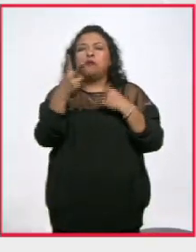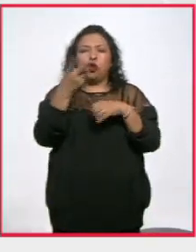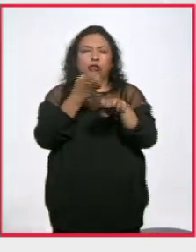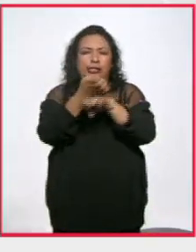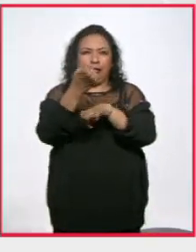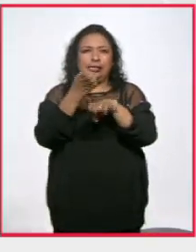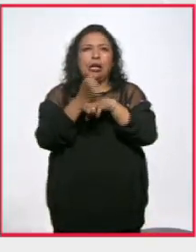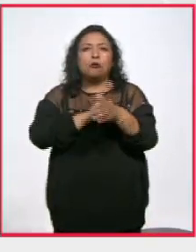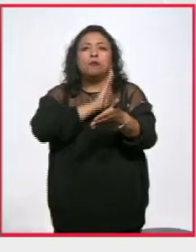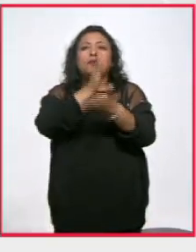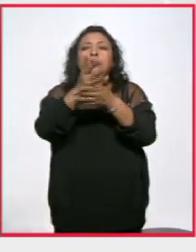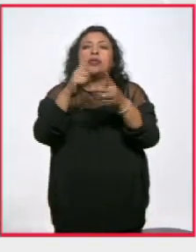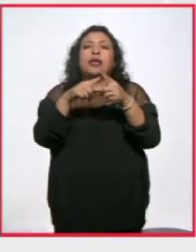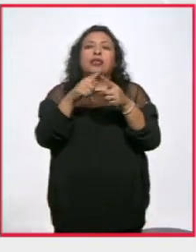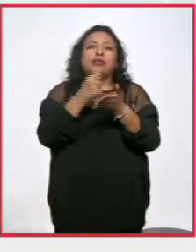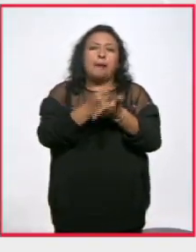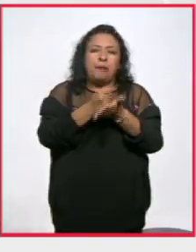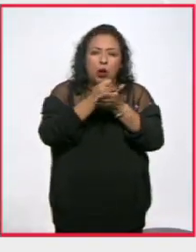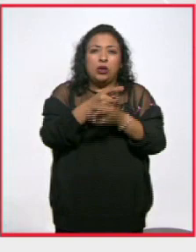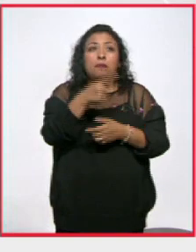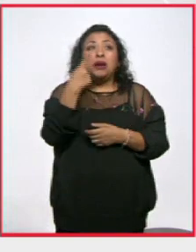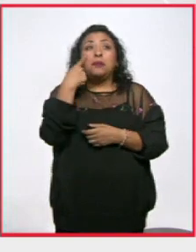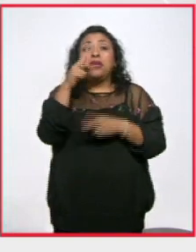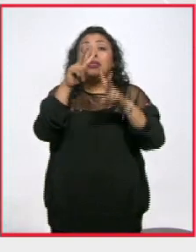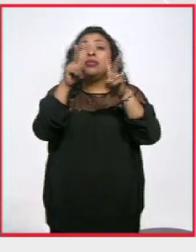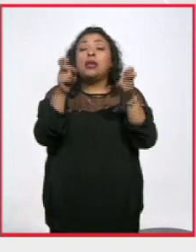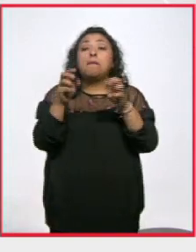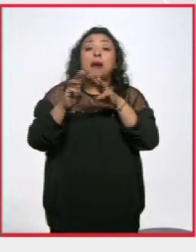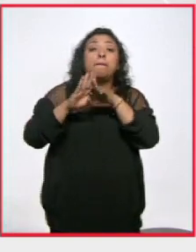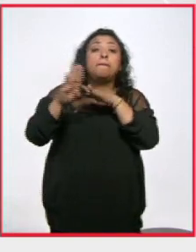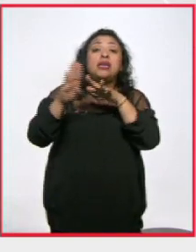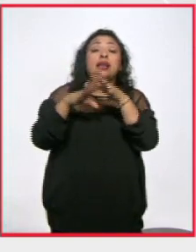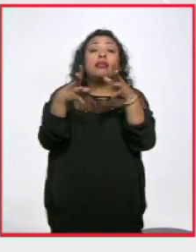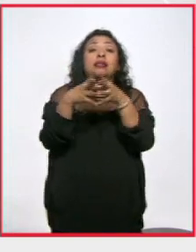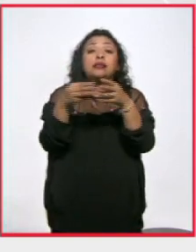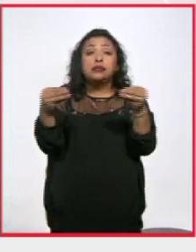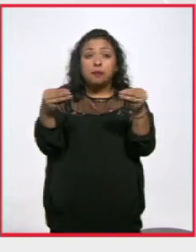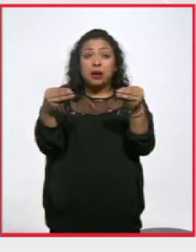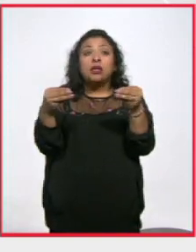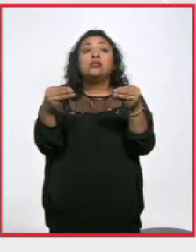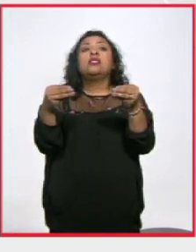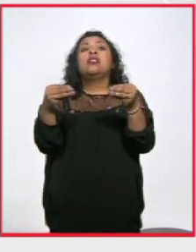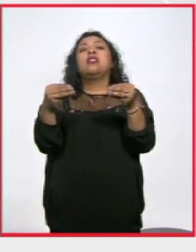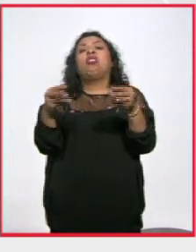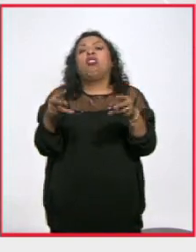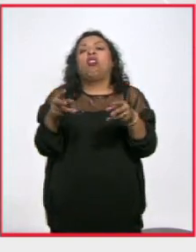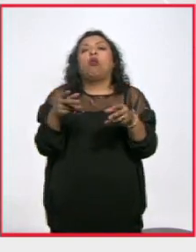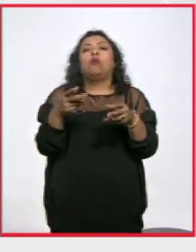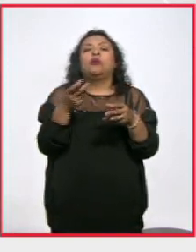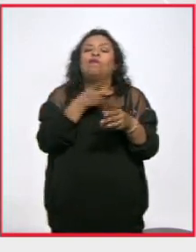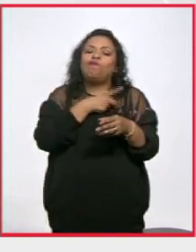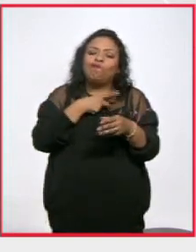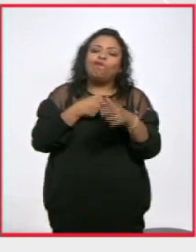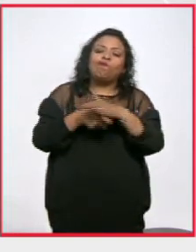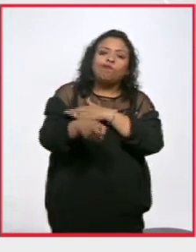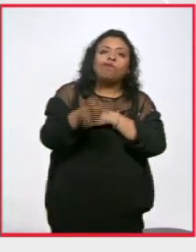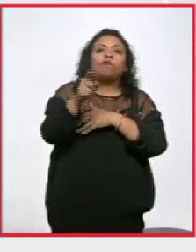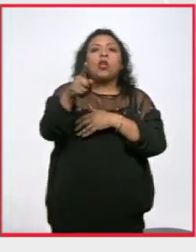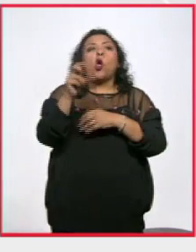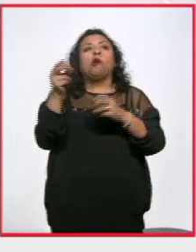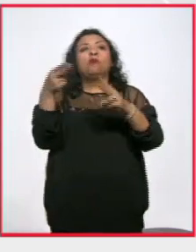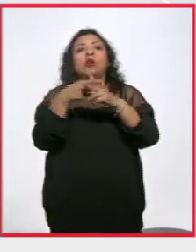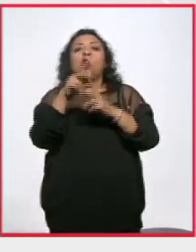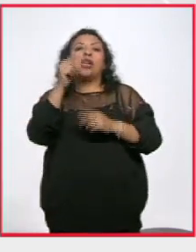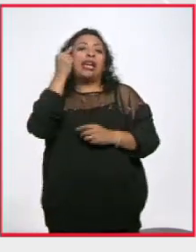que visita el director son Tamaulipas, en donde aborda el tema de los migrantes desaparecidos, extorsionados o asesinados. Y Guerrero,